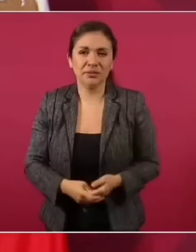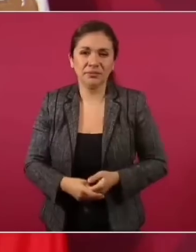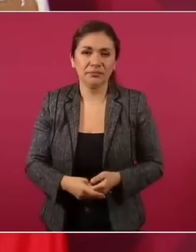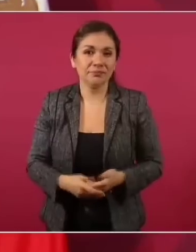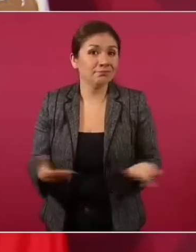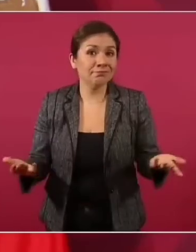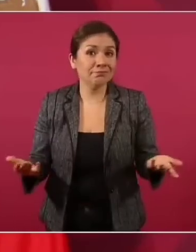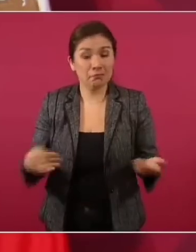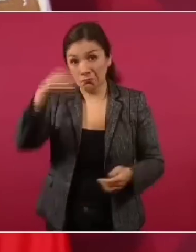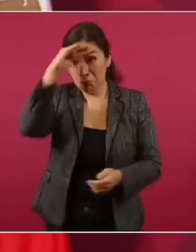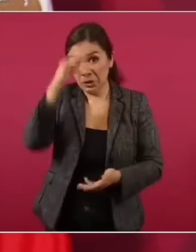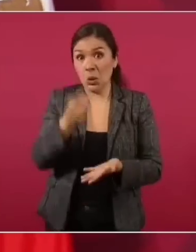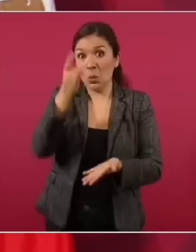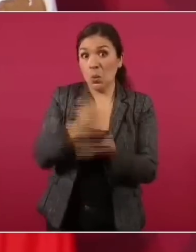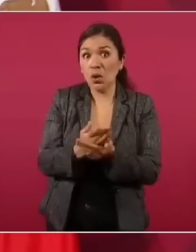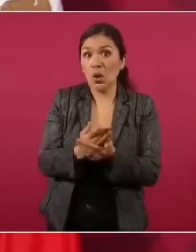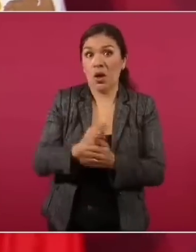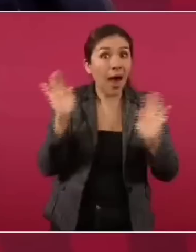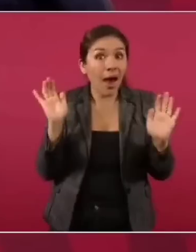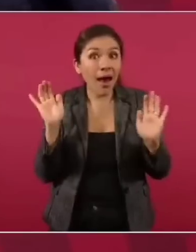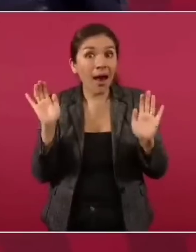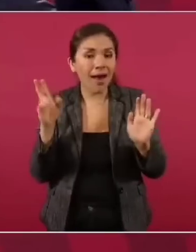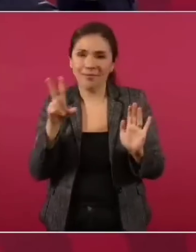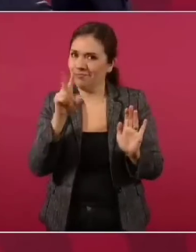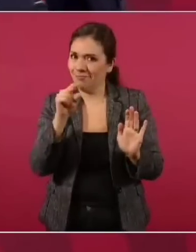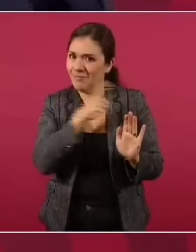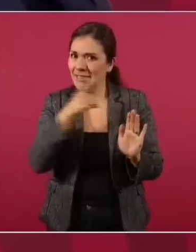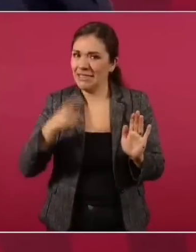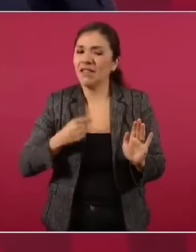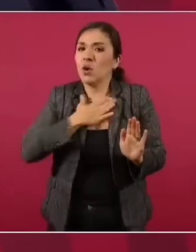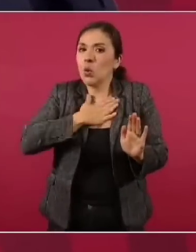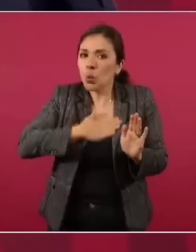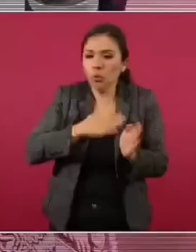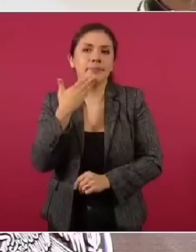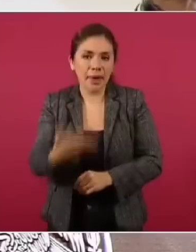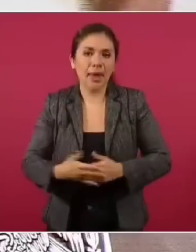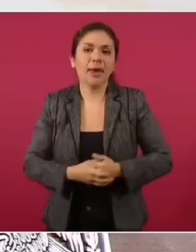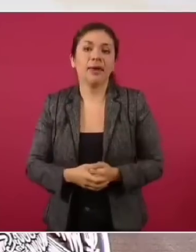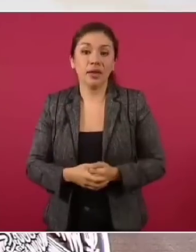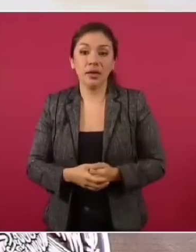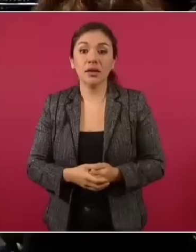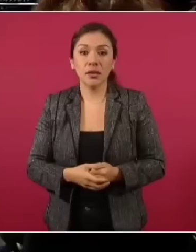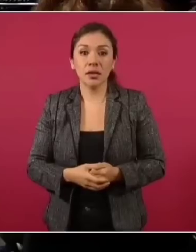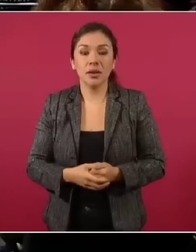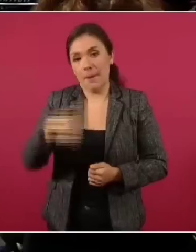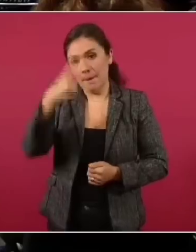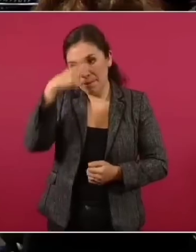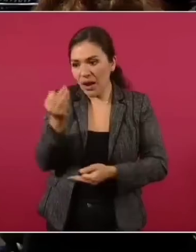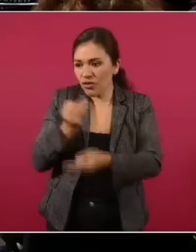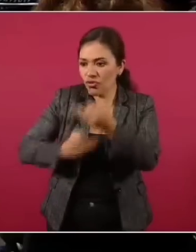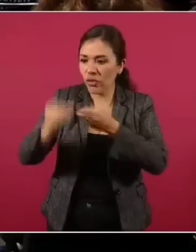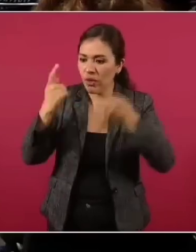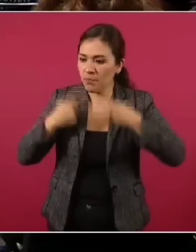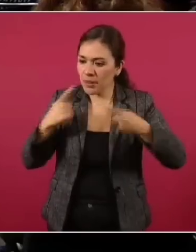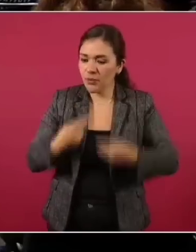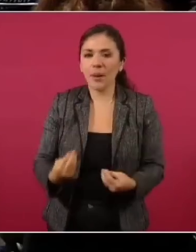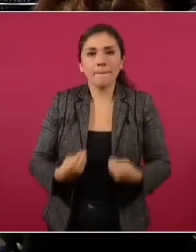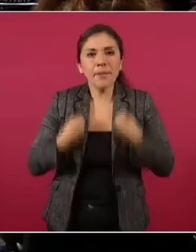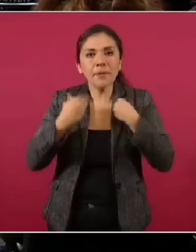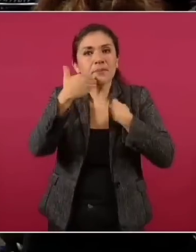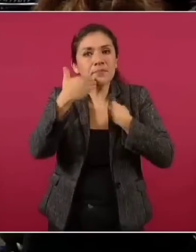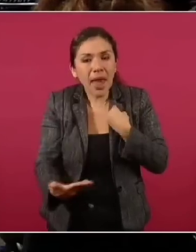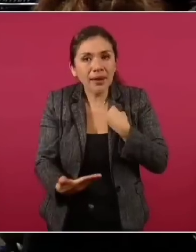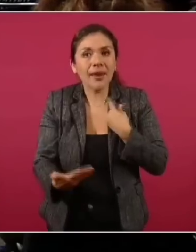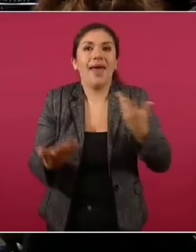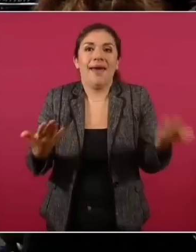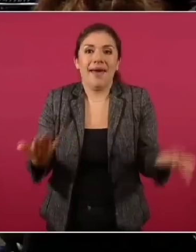No es nada más crecer o distribuir. Haya bienestar. Por